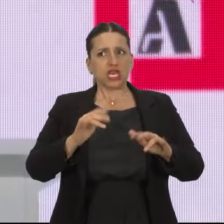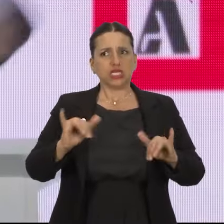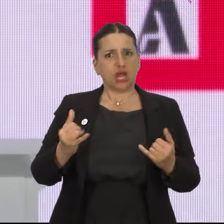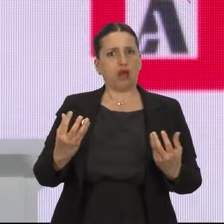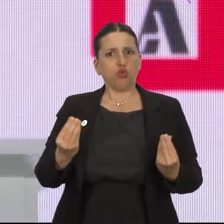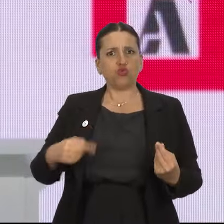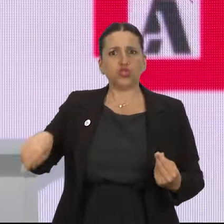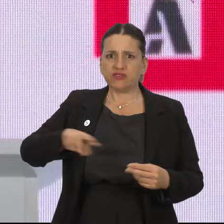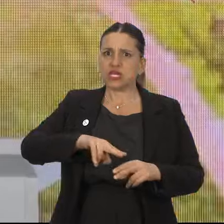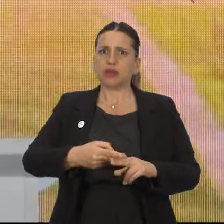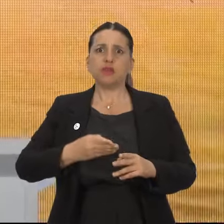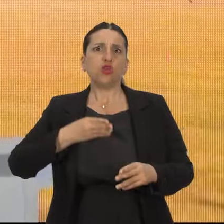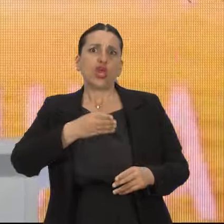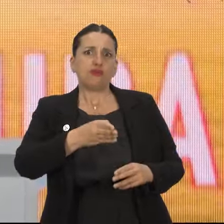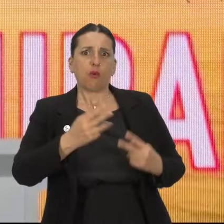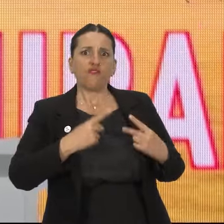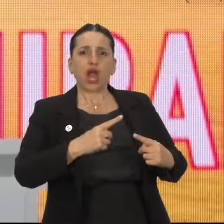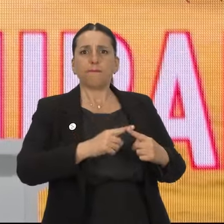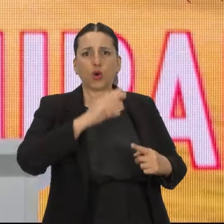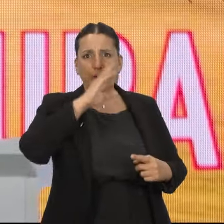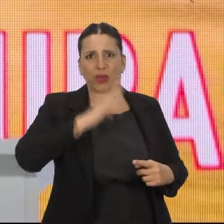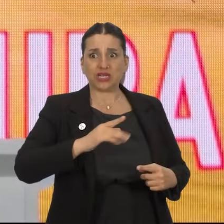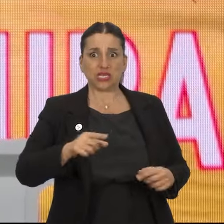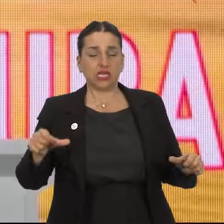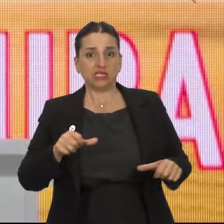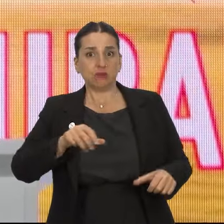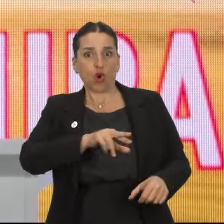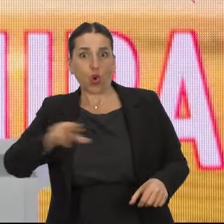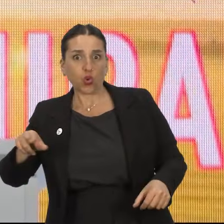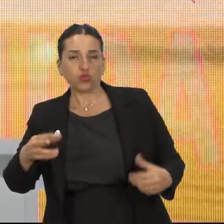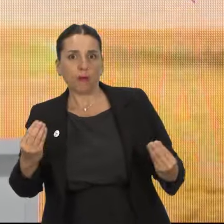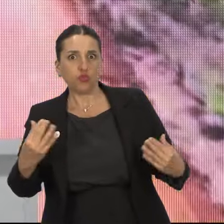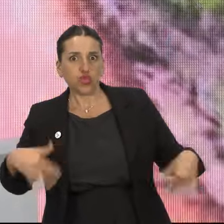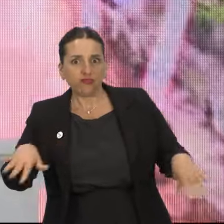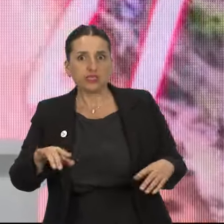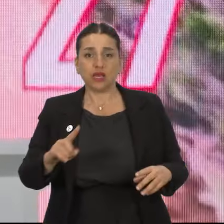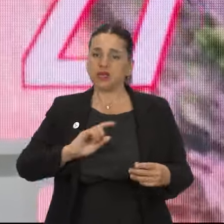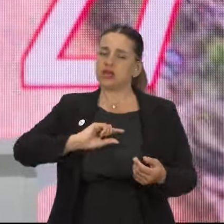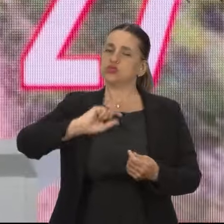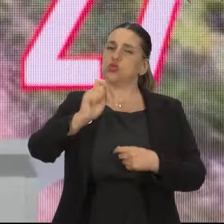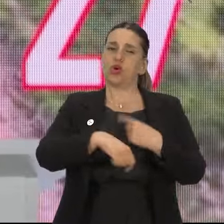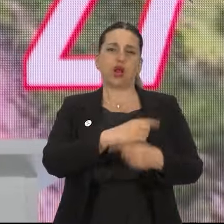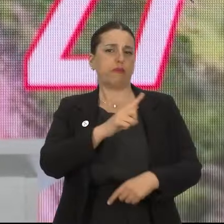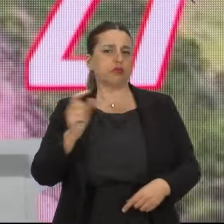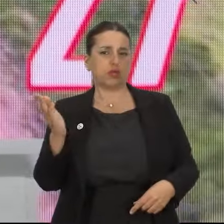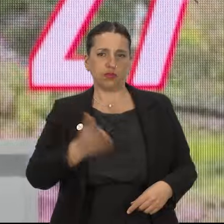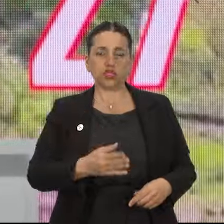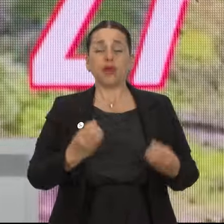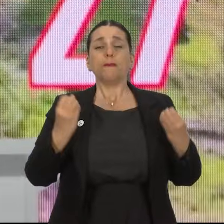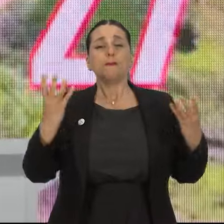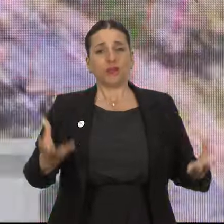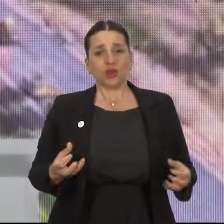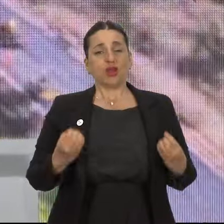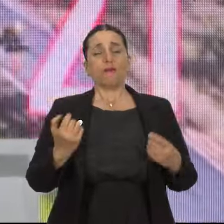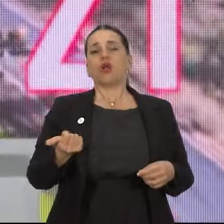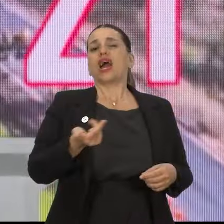Nos íbamos por Brasil. Y además hemos hecho esta ruta varias veces. Y es un cambio sustancial. Es